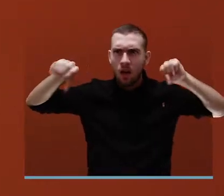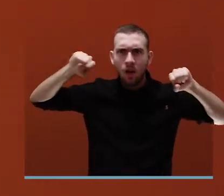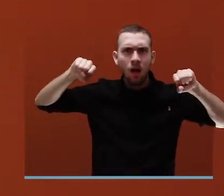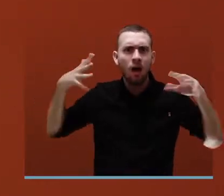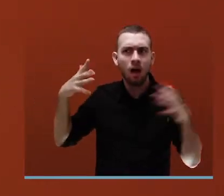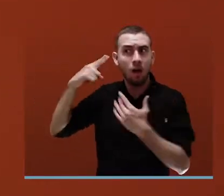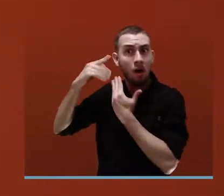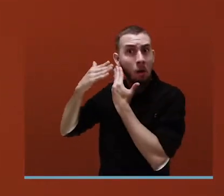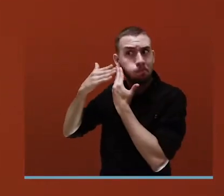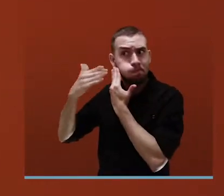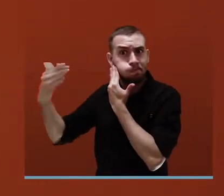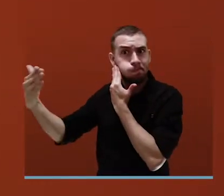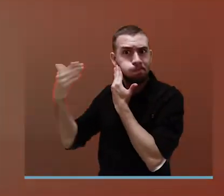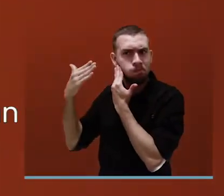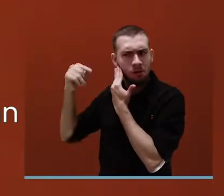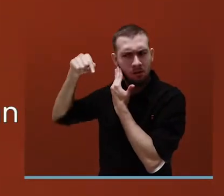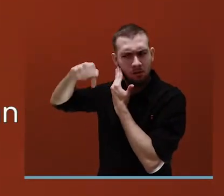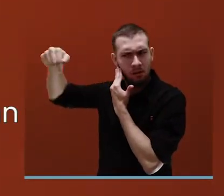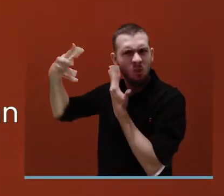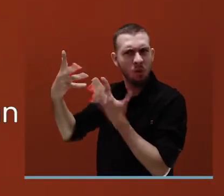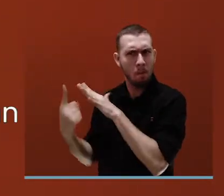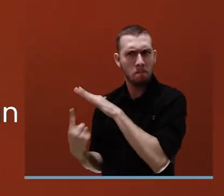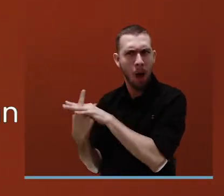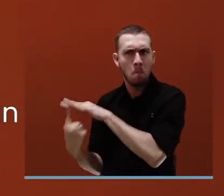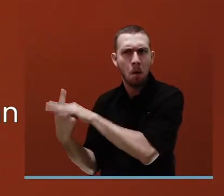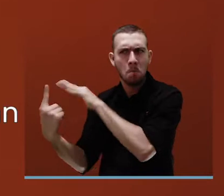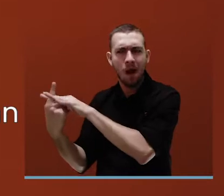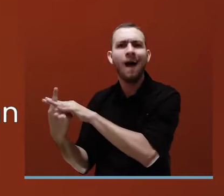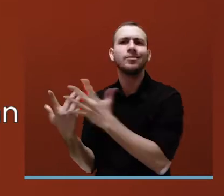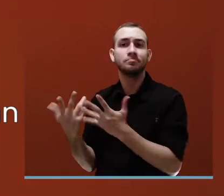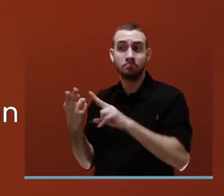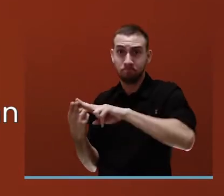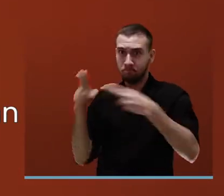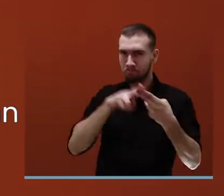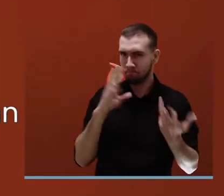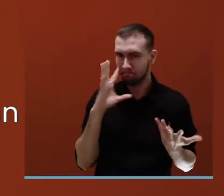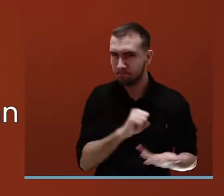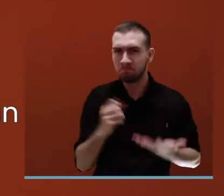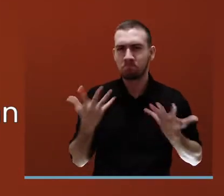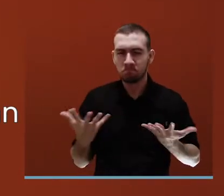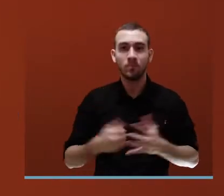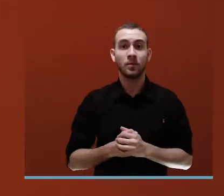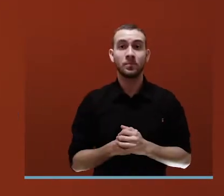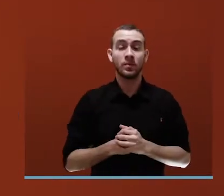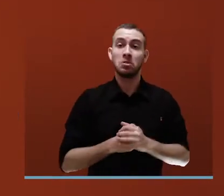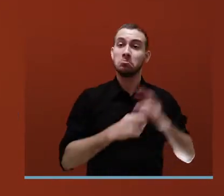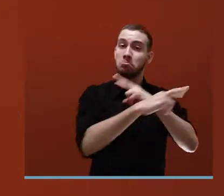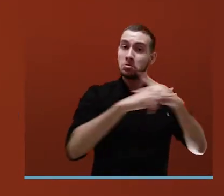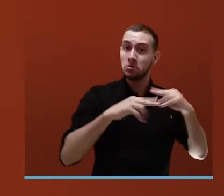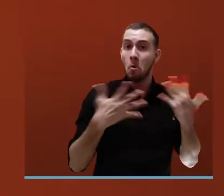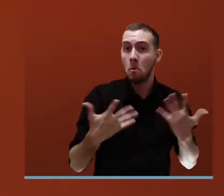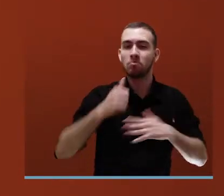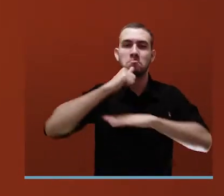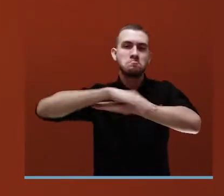los sonidos y hacia dónde se dirigen? El sonido se genera por ondas, como si fueran olas en el mar o en una piscina, solo que en vez de estar